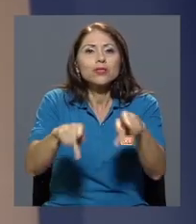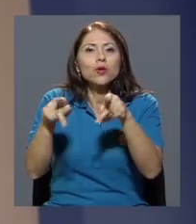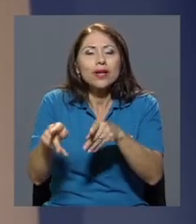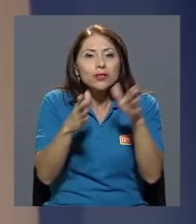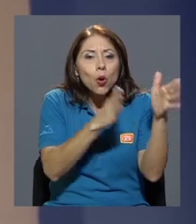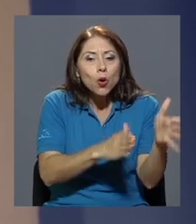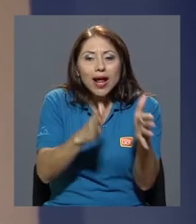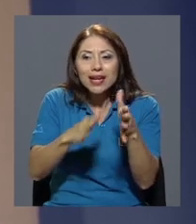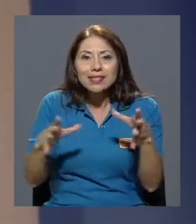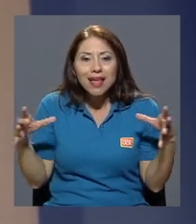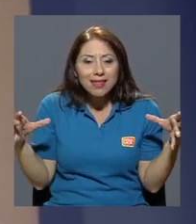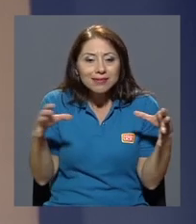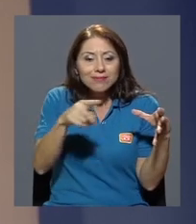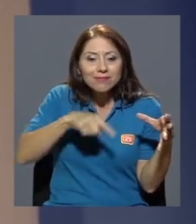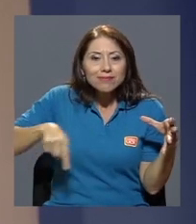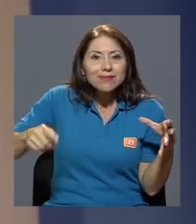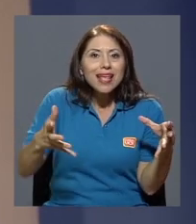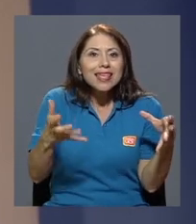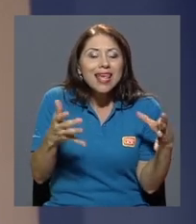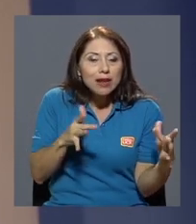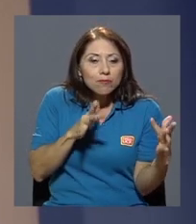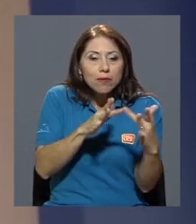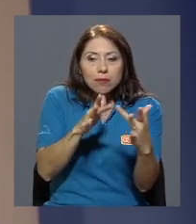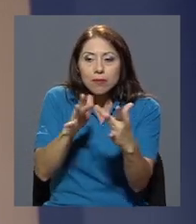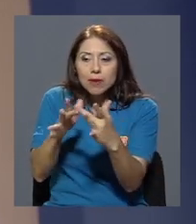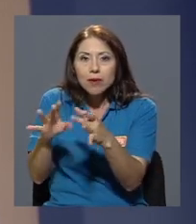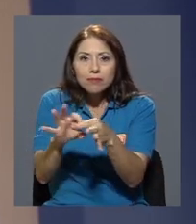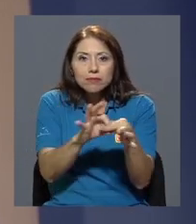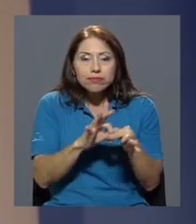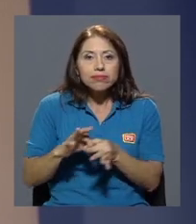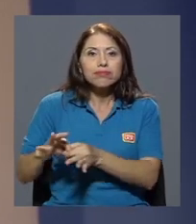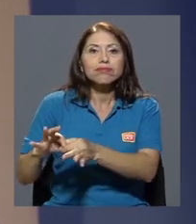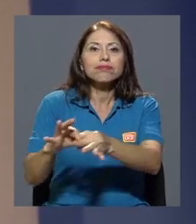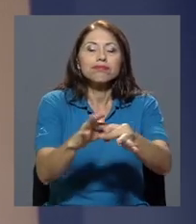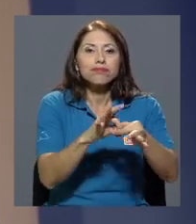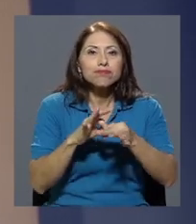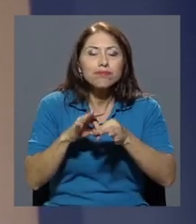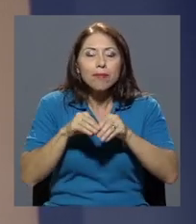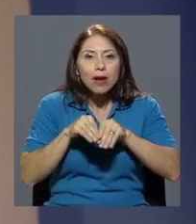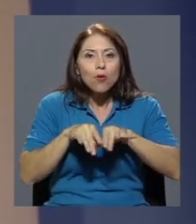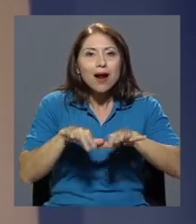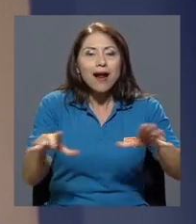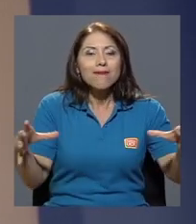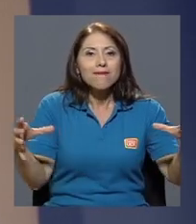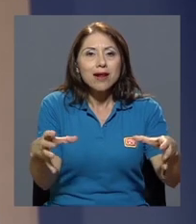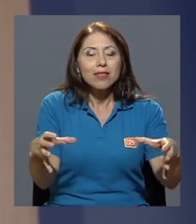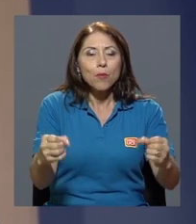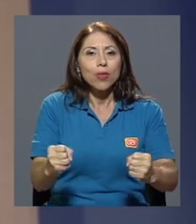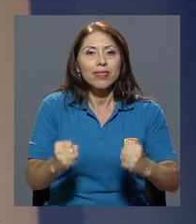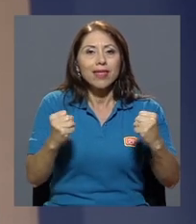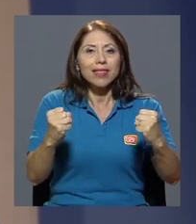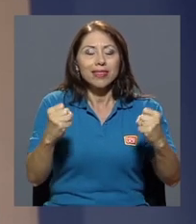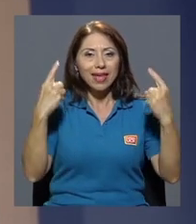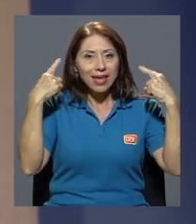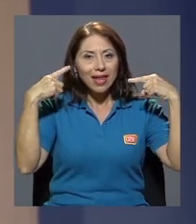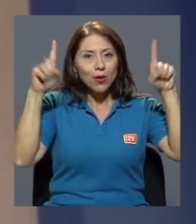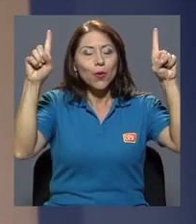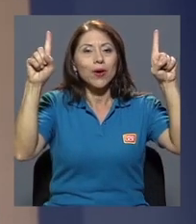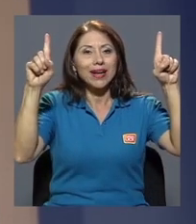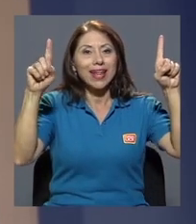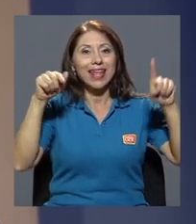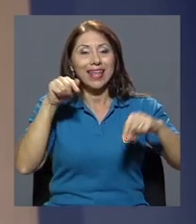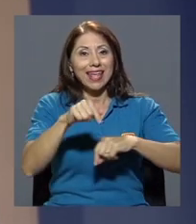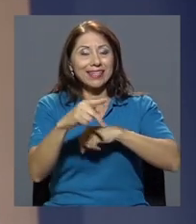organizadas que están buscando conexiones entre ellos para hacer una red potente que logre que